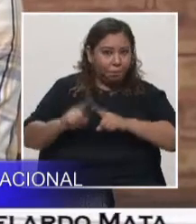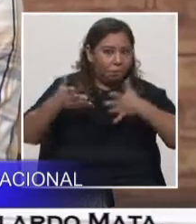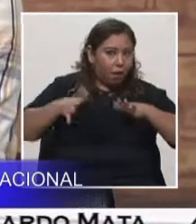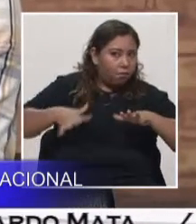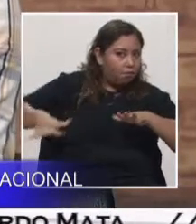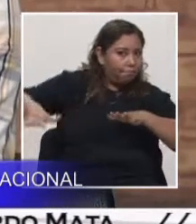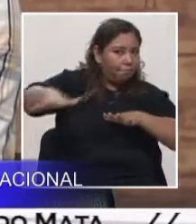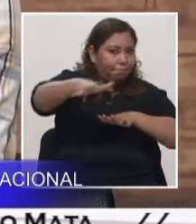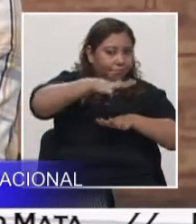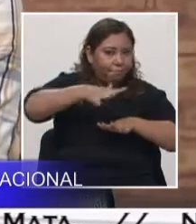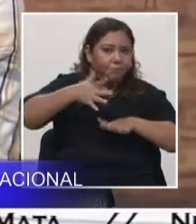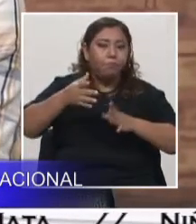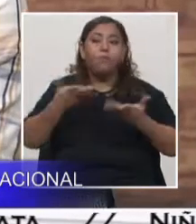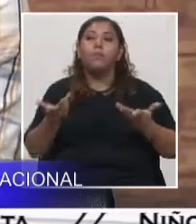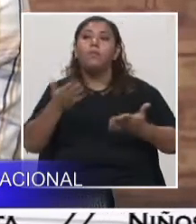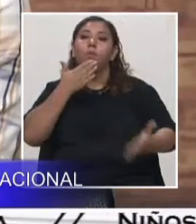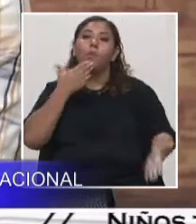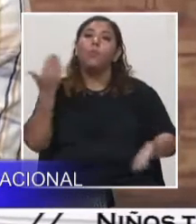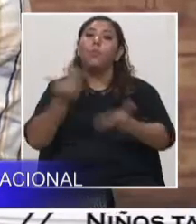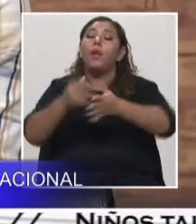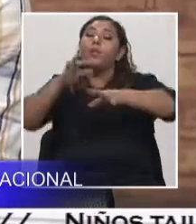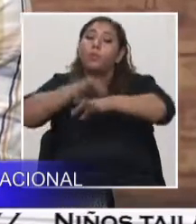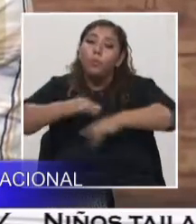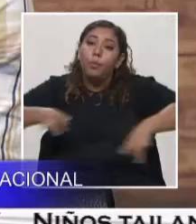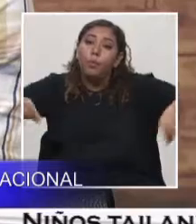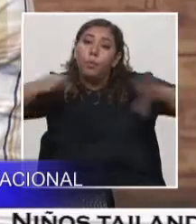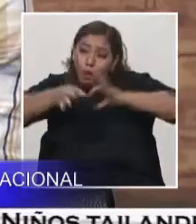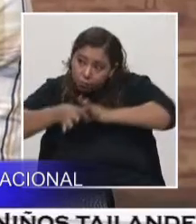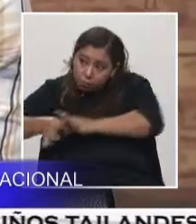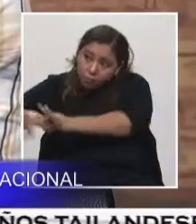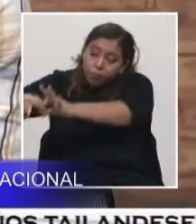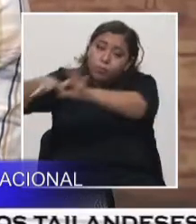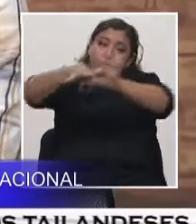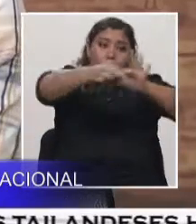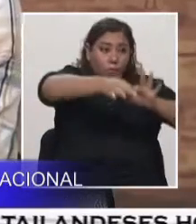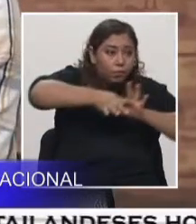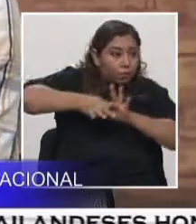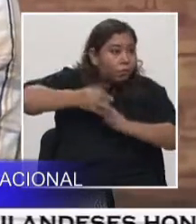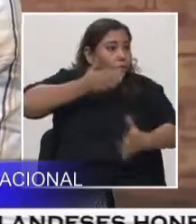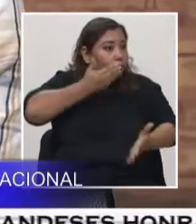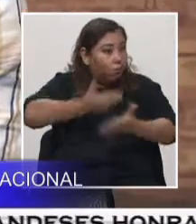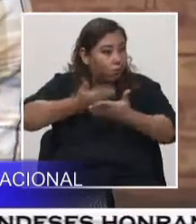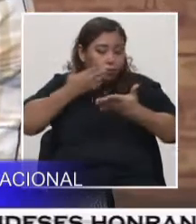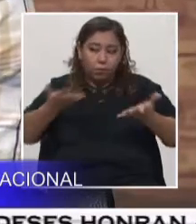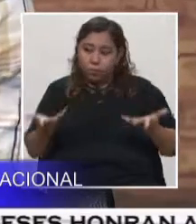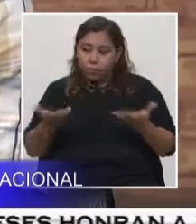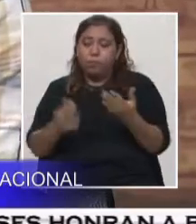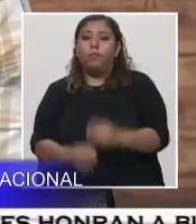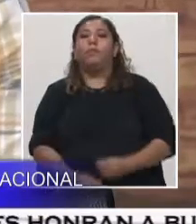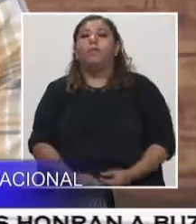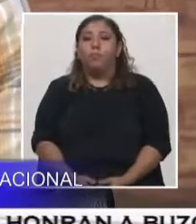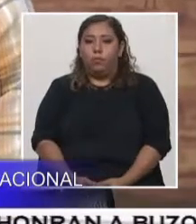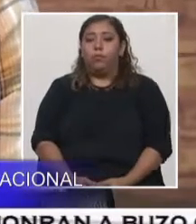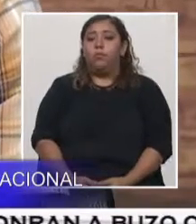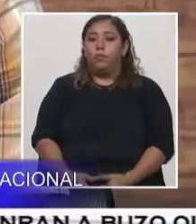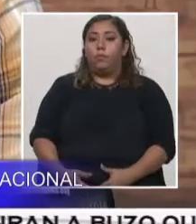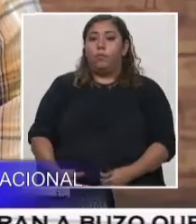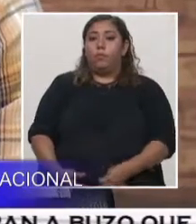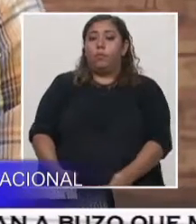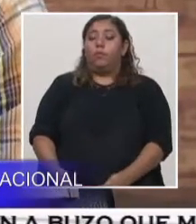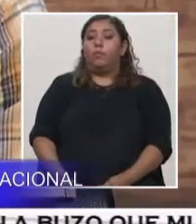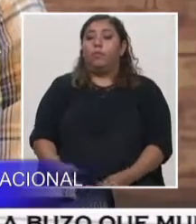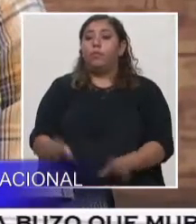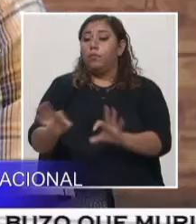común que sería la geología. El tema de geología, verlo ya finalmente como un eje estratégico de desarrollo es importante. Entonces